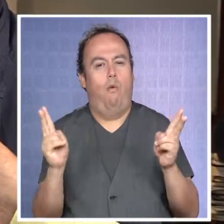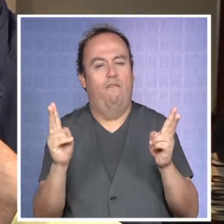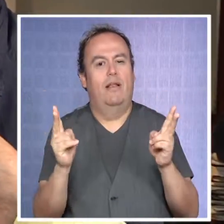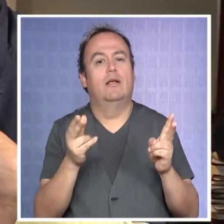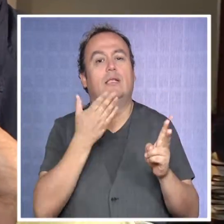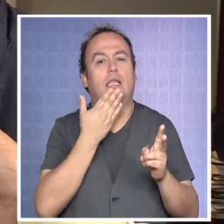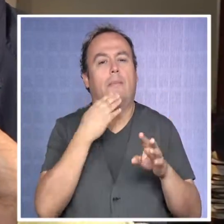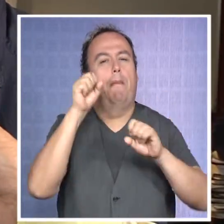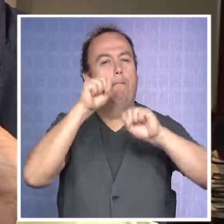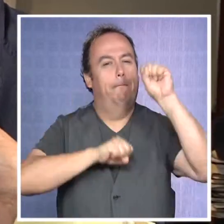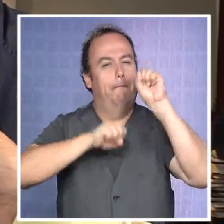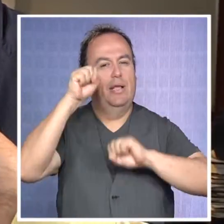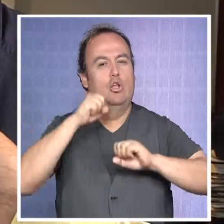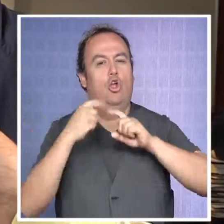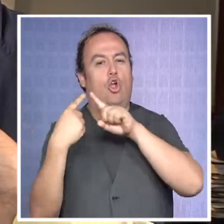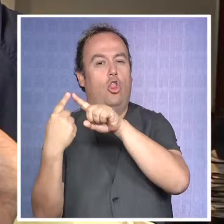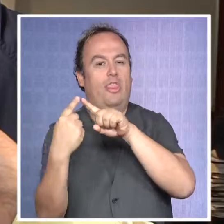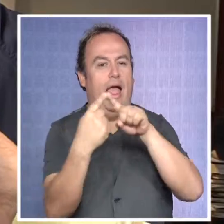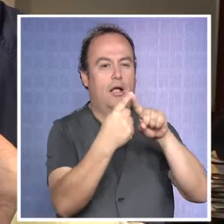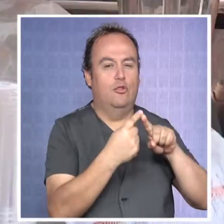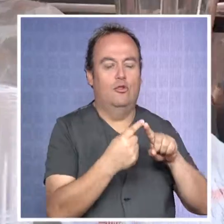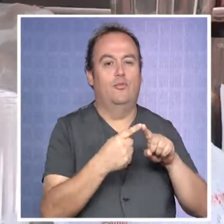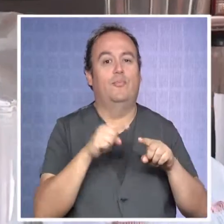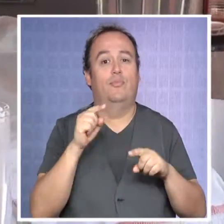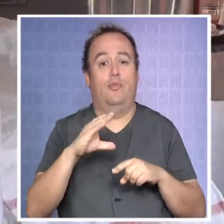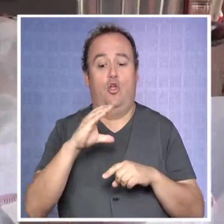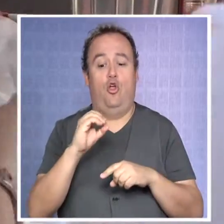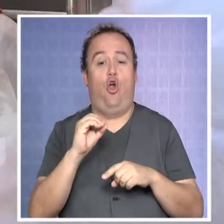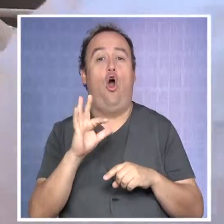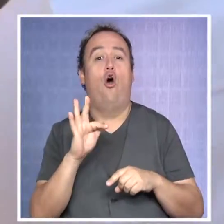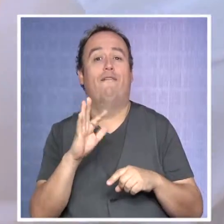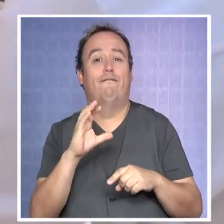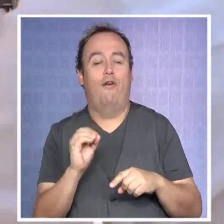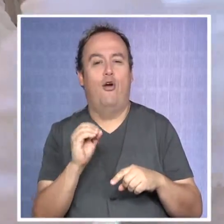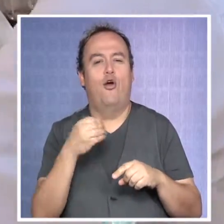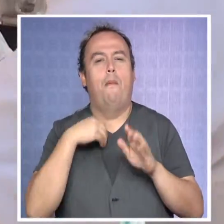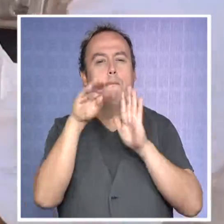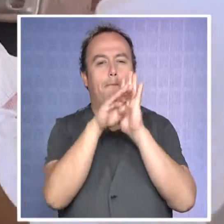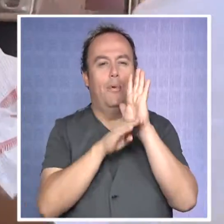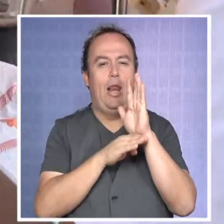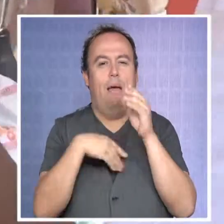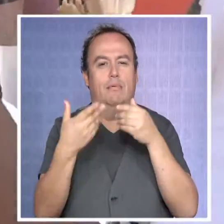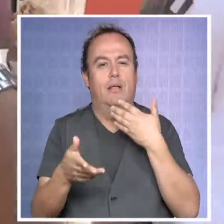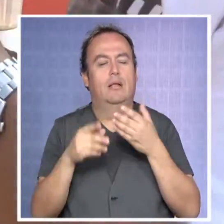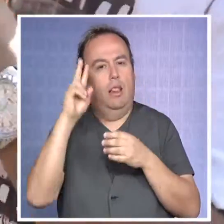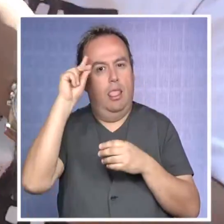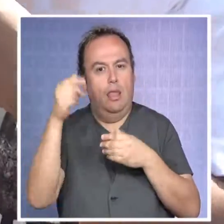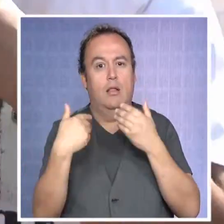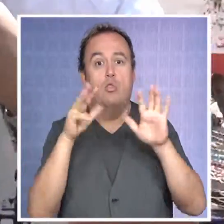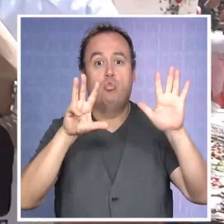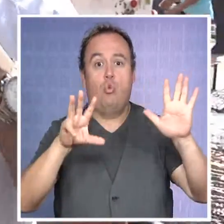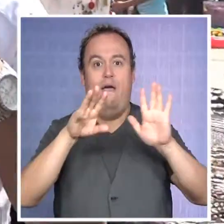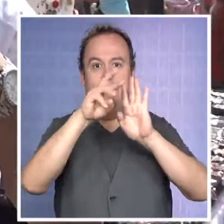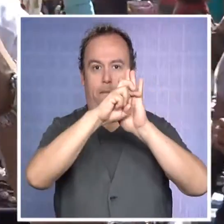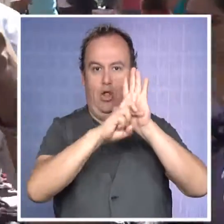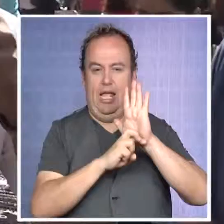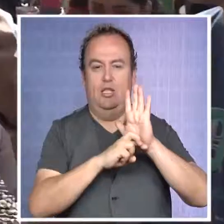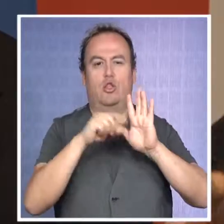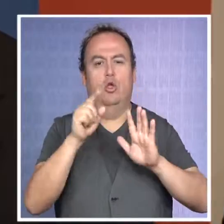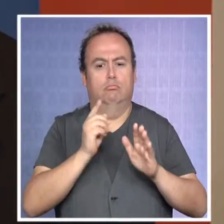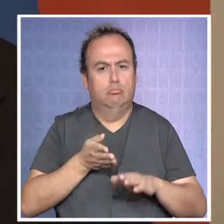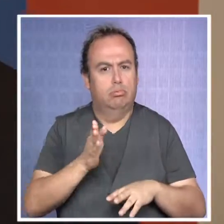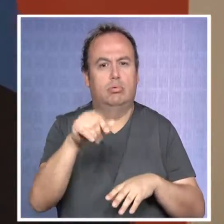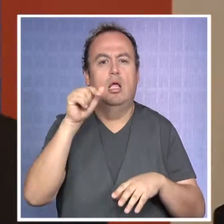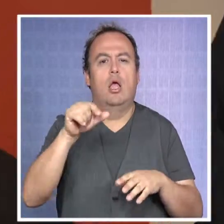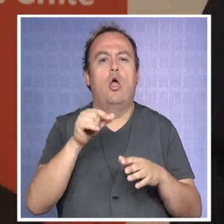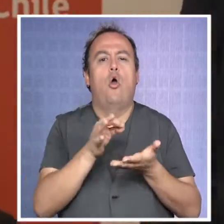públicas como con los empresarios y los emprendedores. Corfo ha acentuado los programas de emprendimiento local con nueve proyectos que